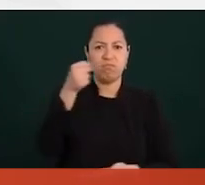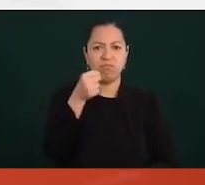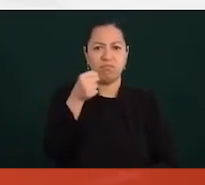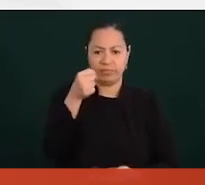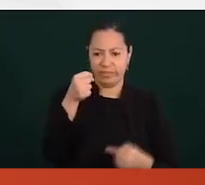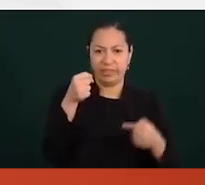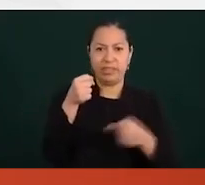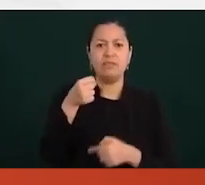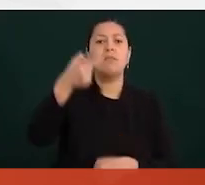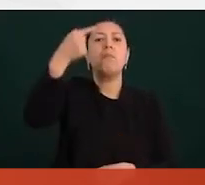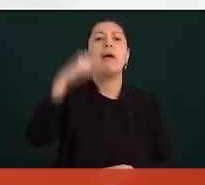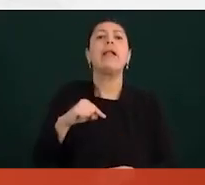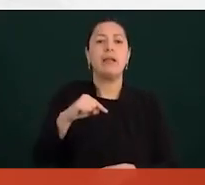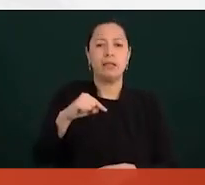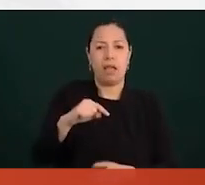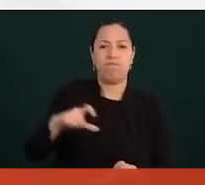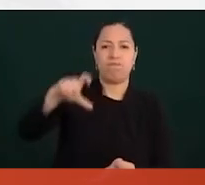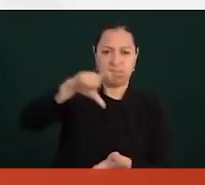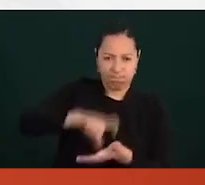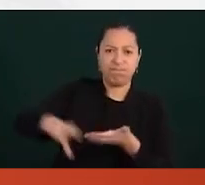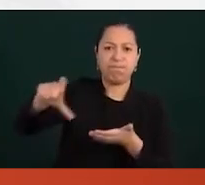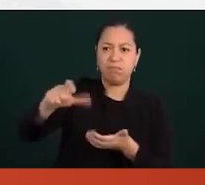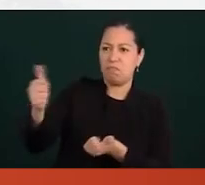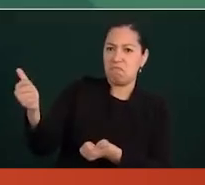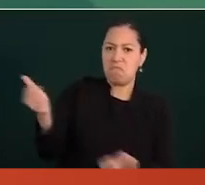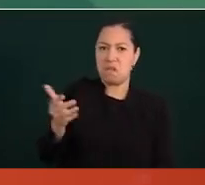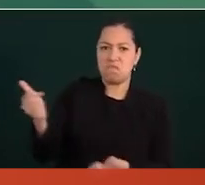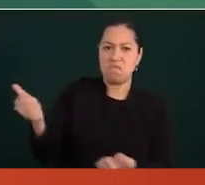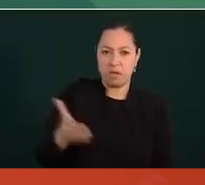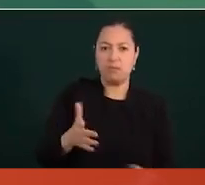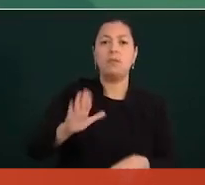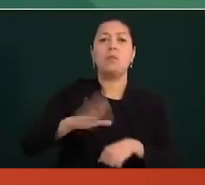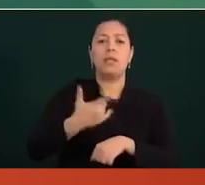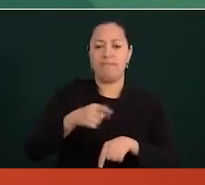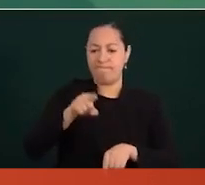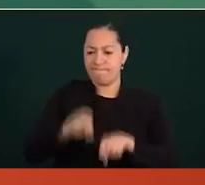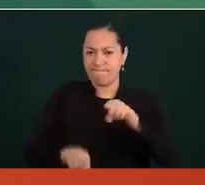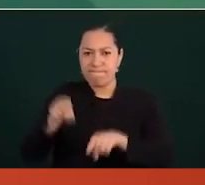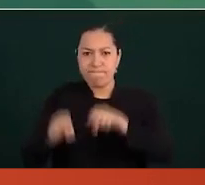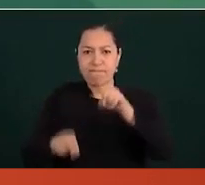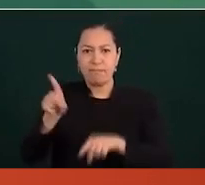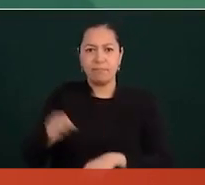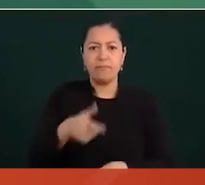disponible porque tenemos finanzas públicas sanas